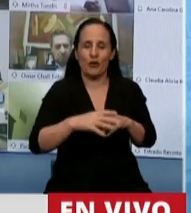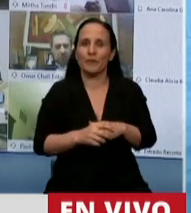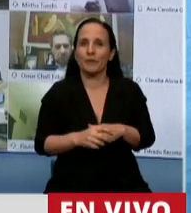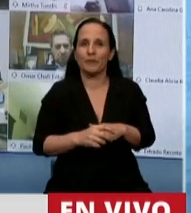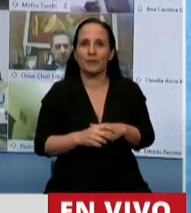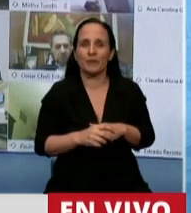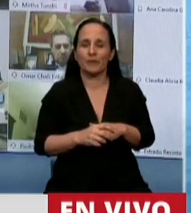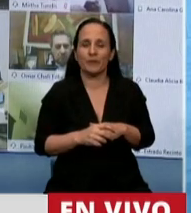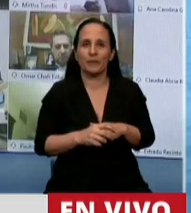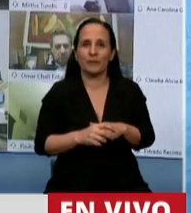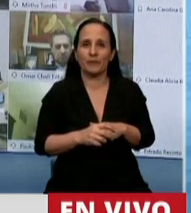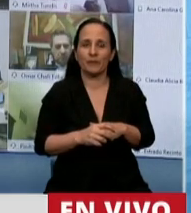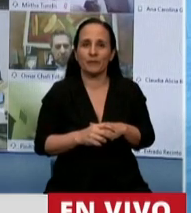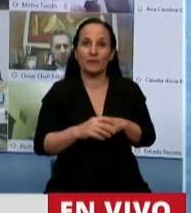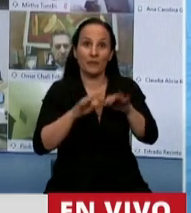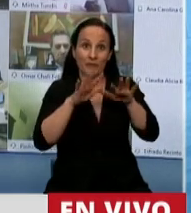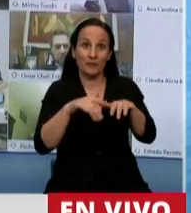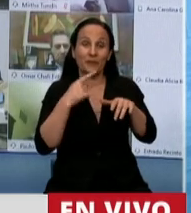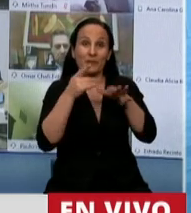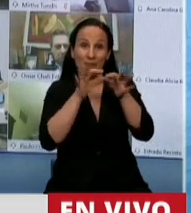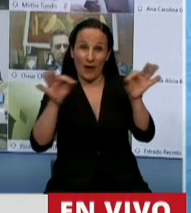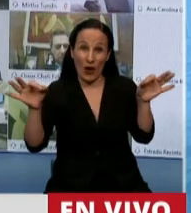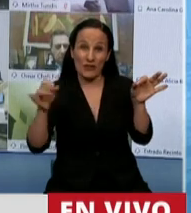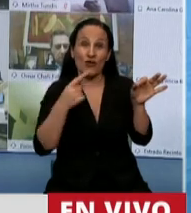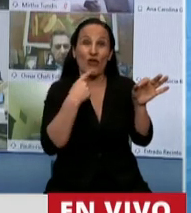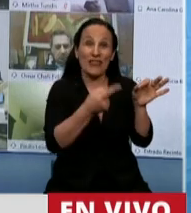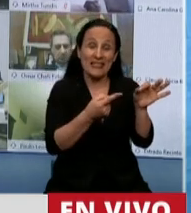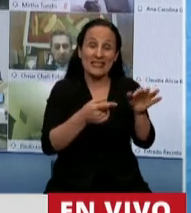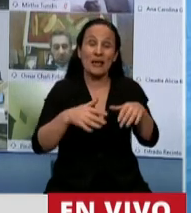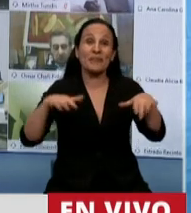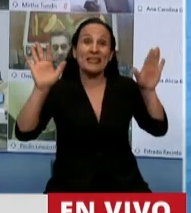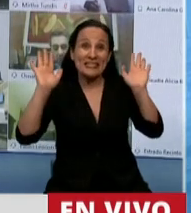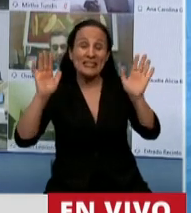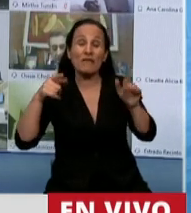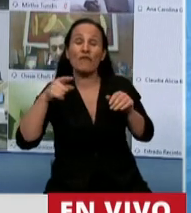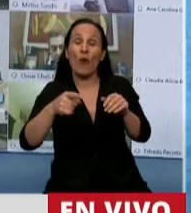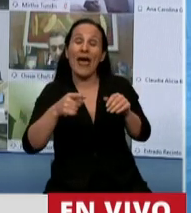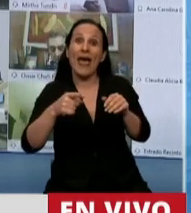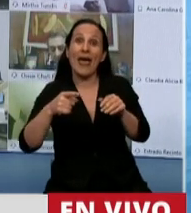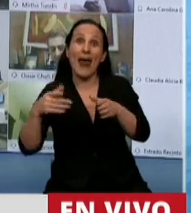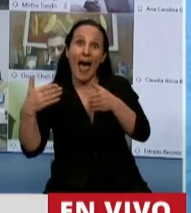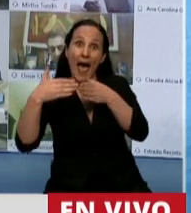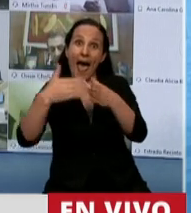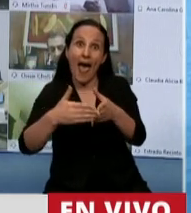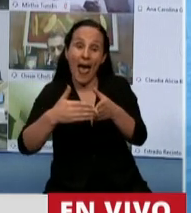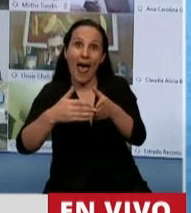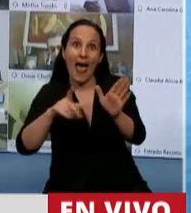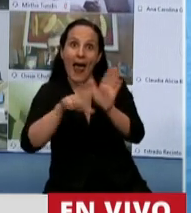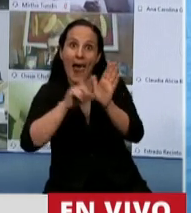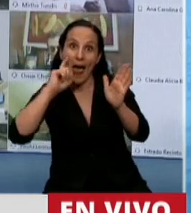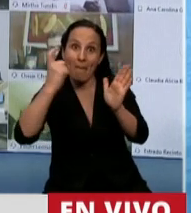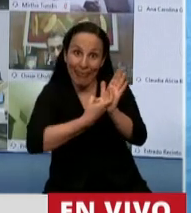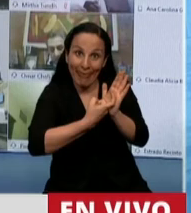que es en caso de reincidencia dentro de los cinco años de cometido una infracción